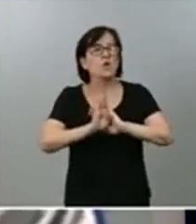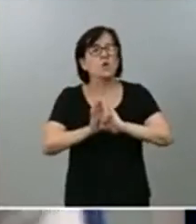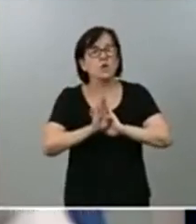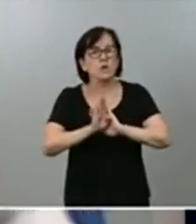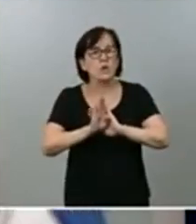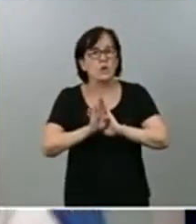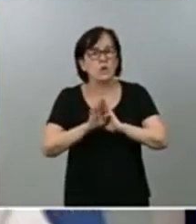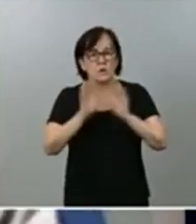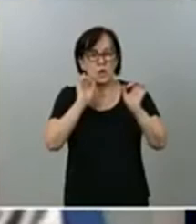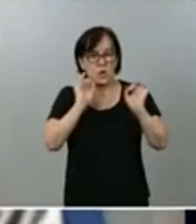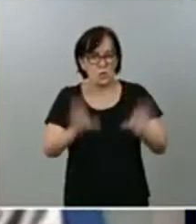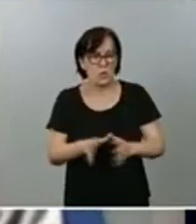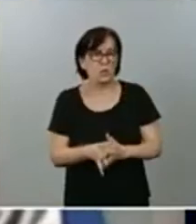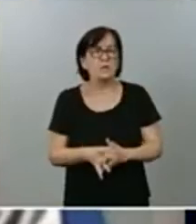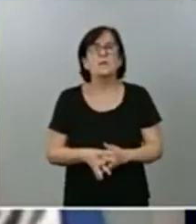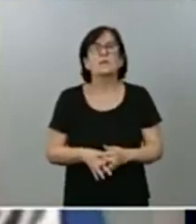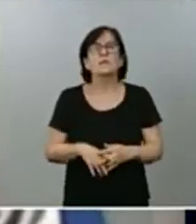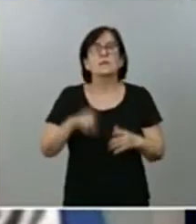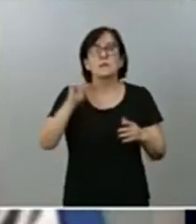ahora? finalmente,